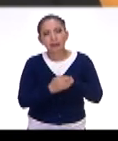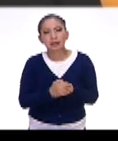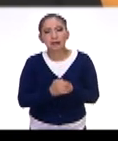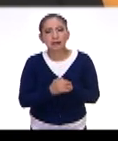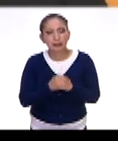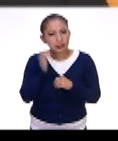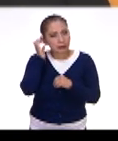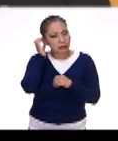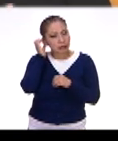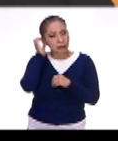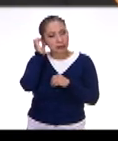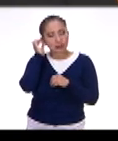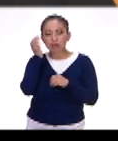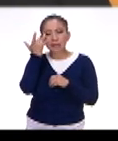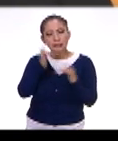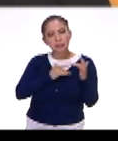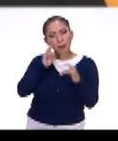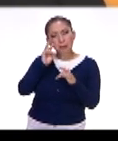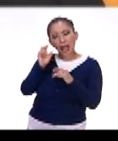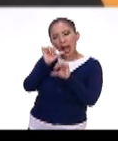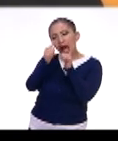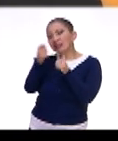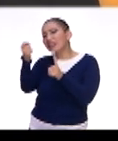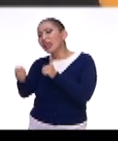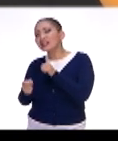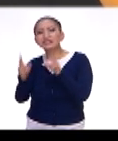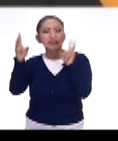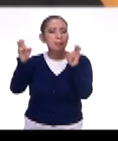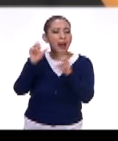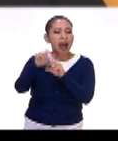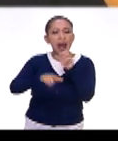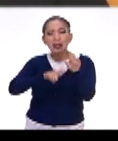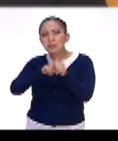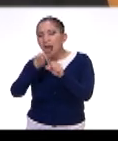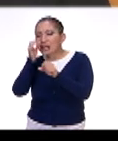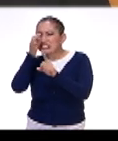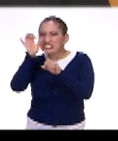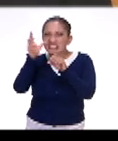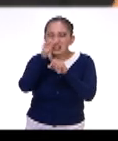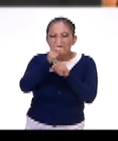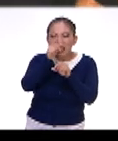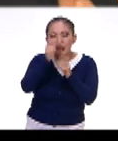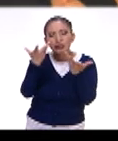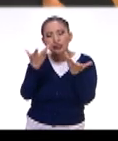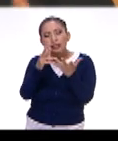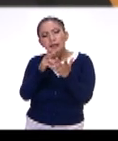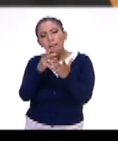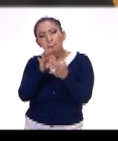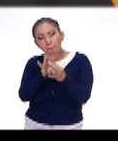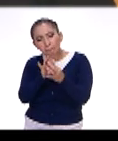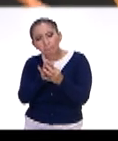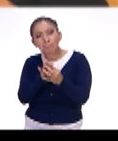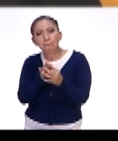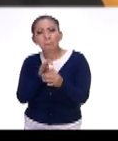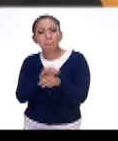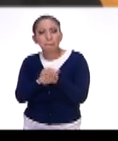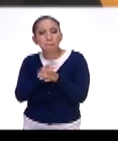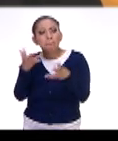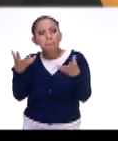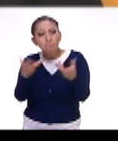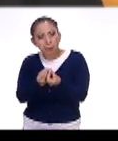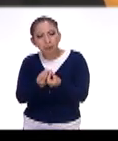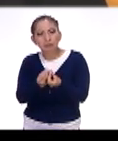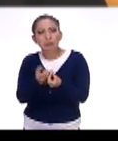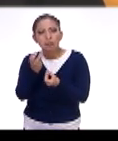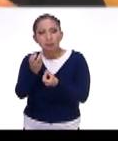consumamos, no sé, poco, pero percibamos el arte en torno a los insectos y amiguémonos de alguna manera con esta